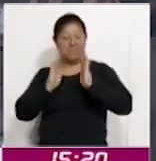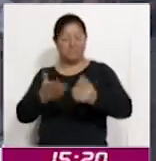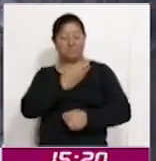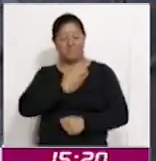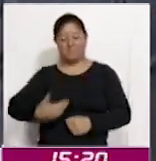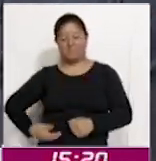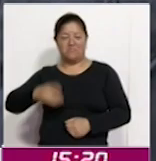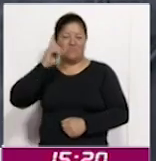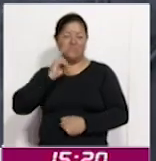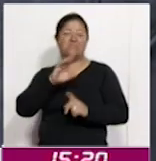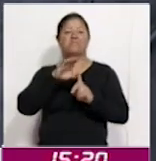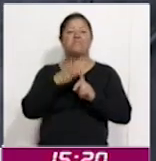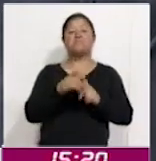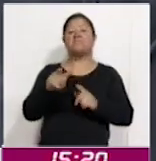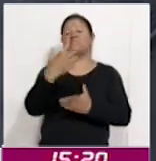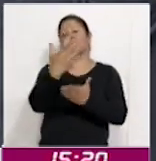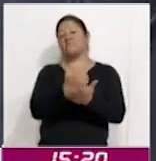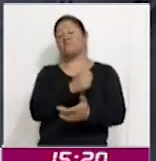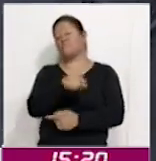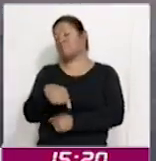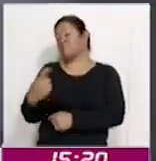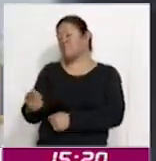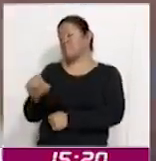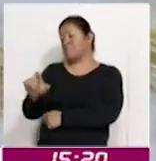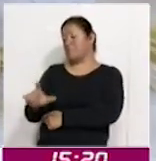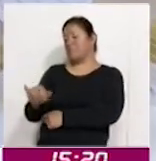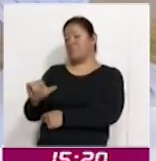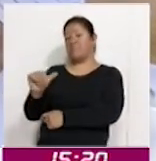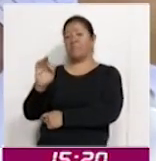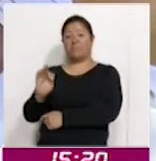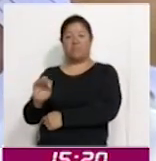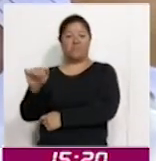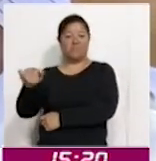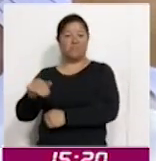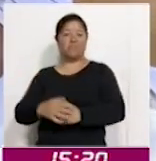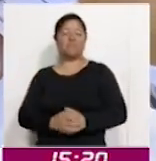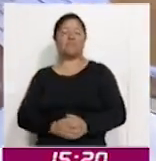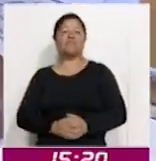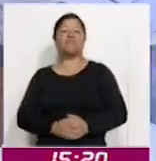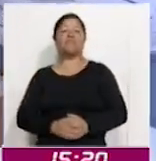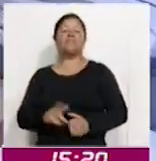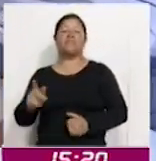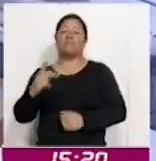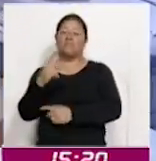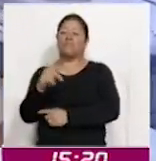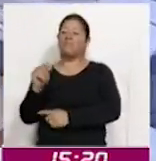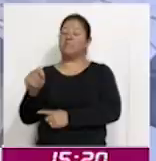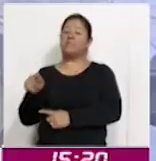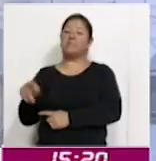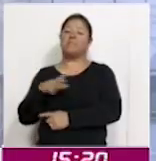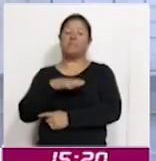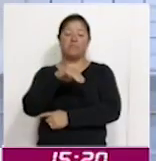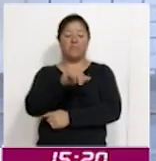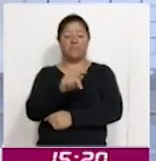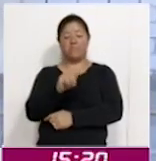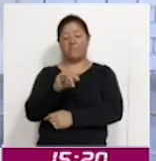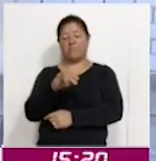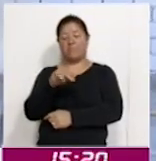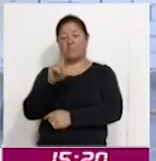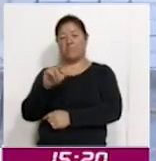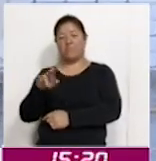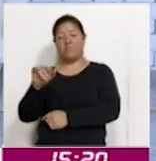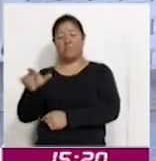comunidad, quien venció en las urnas a Elia Fernández Medina, del Partido del Trabajo, y a Martín Muñoz Luna,